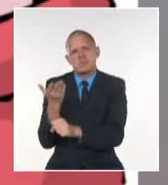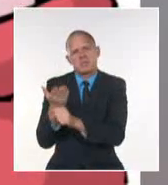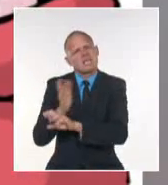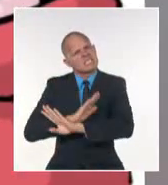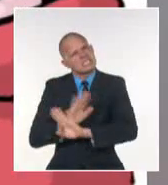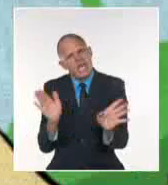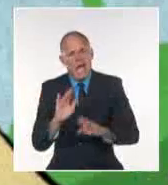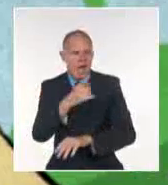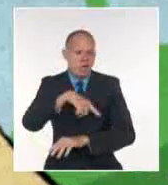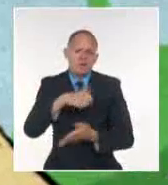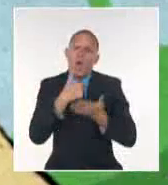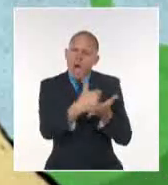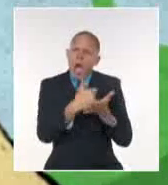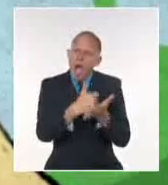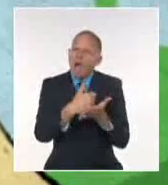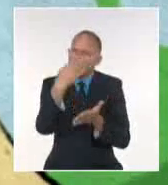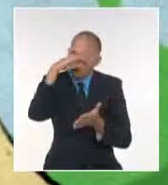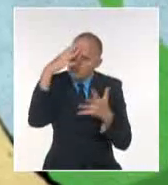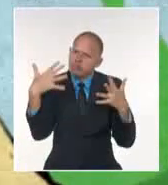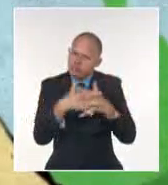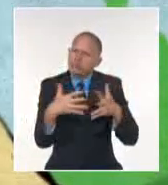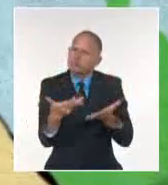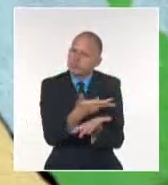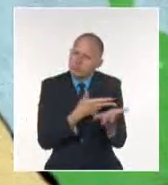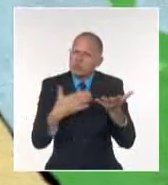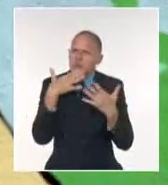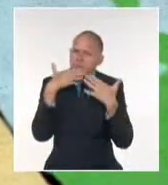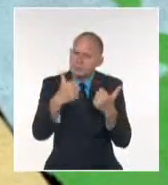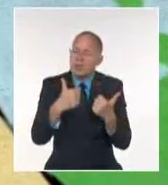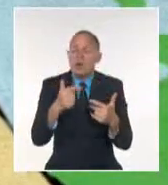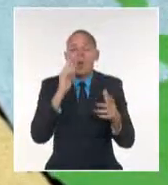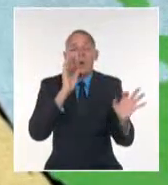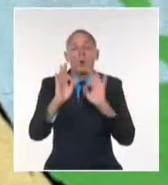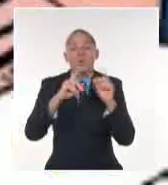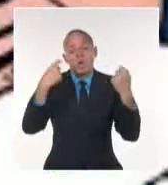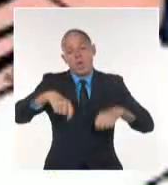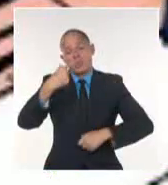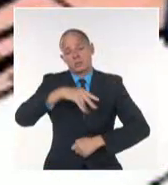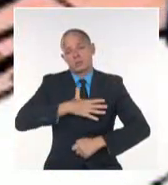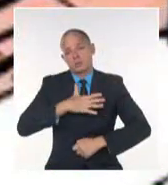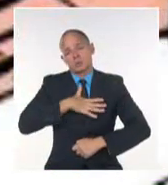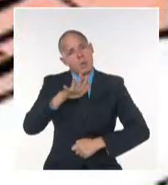y la cooperación entre las naciones, a promover y proteger los derechos humanos para todos.